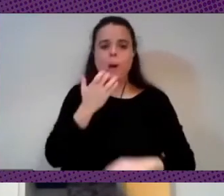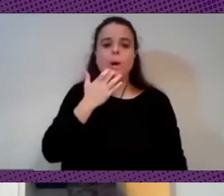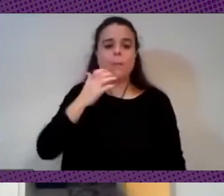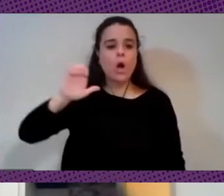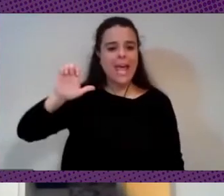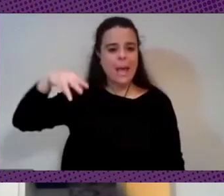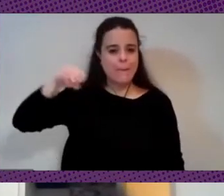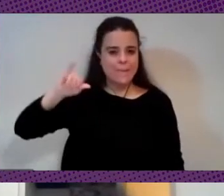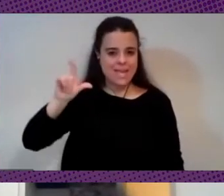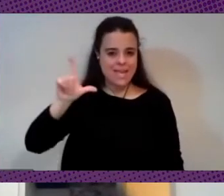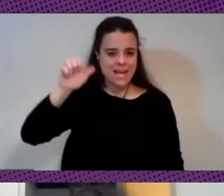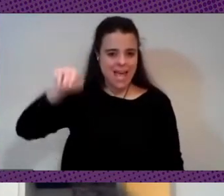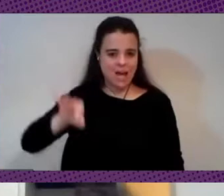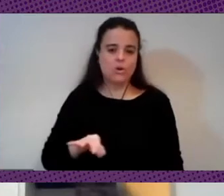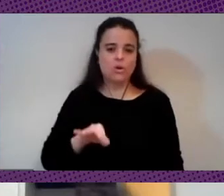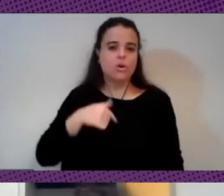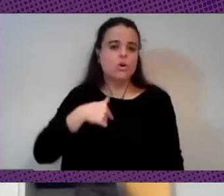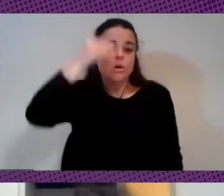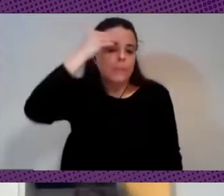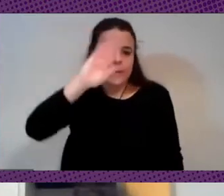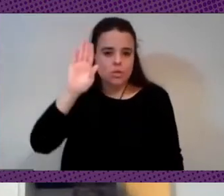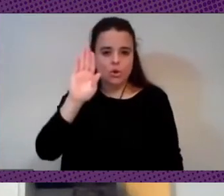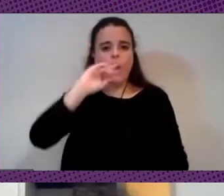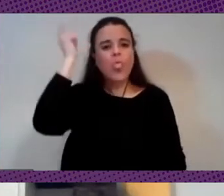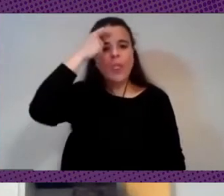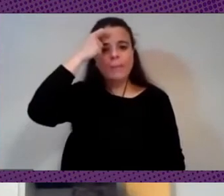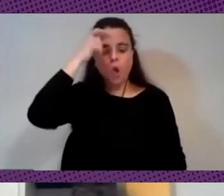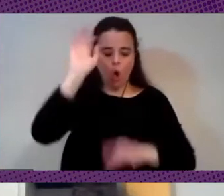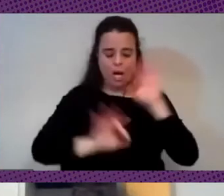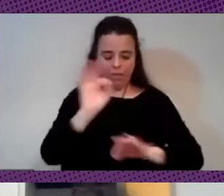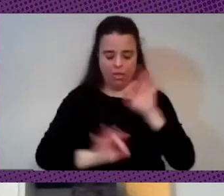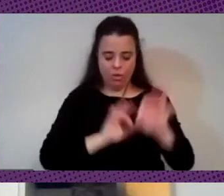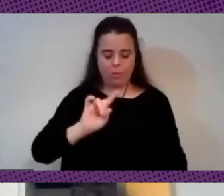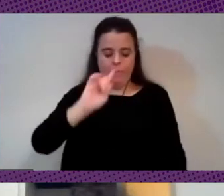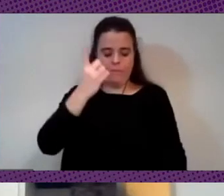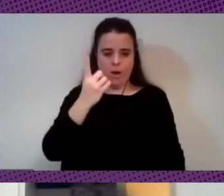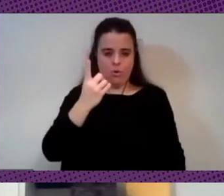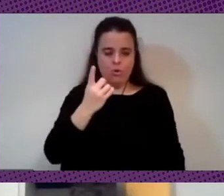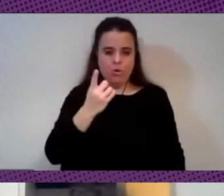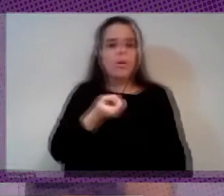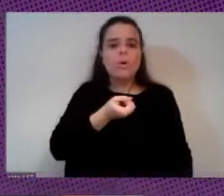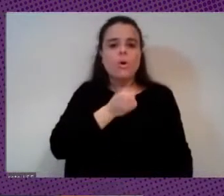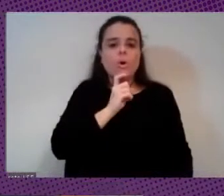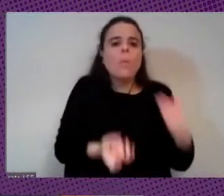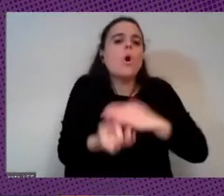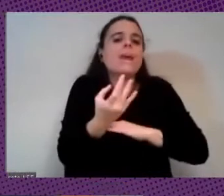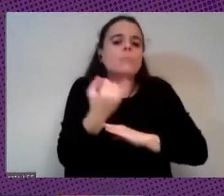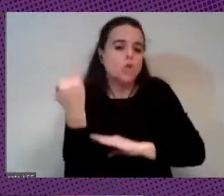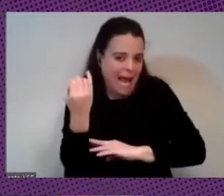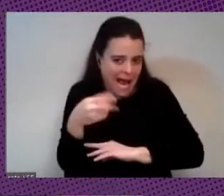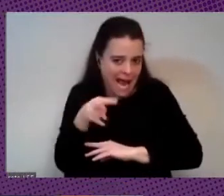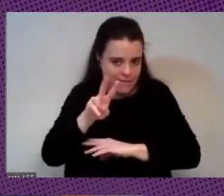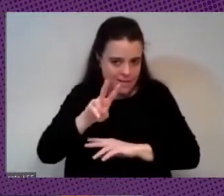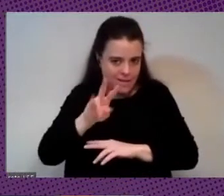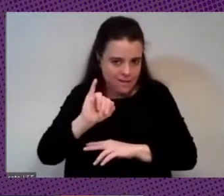yo pienso en términos organizativos es decir sí vale en primer lugar cómo creamos Javi cómo creamos esa